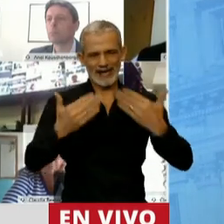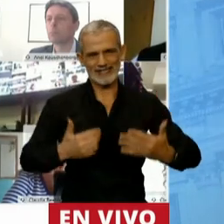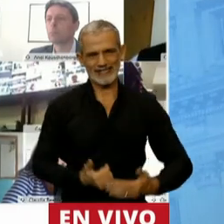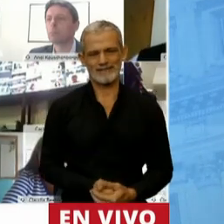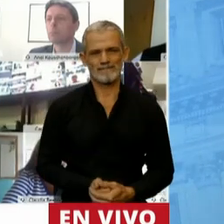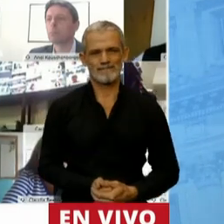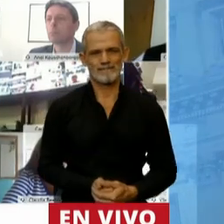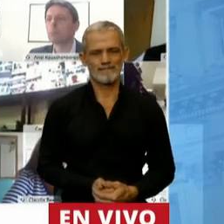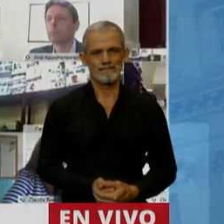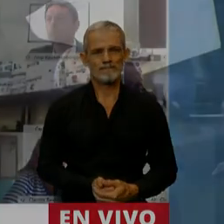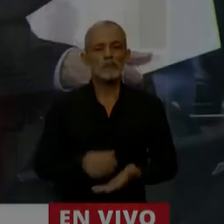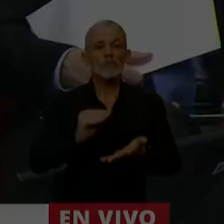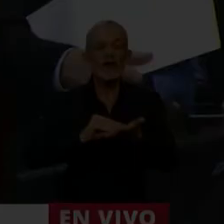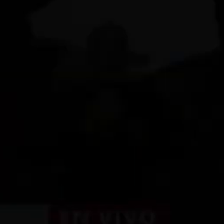Gracias, Diputado Eduardo Fernández.